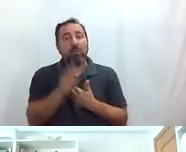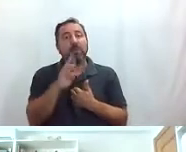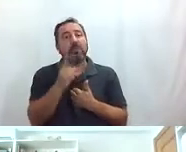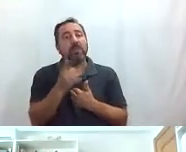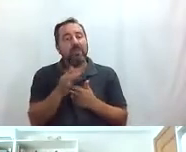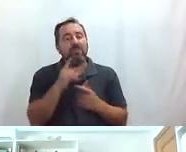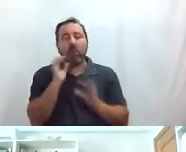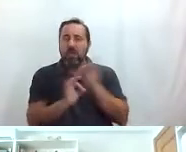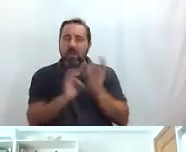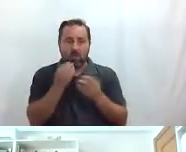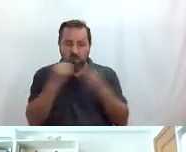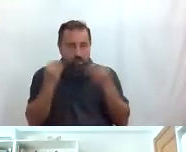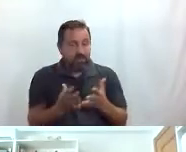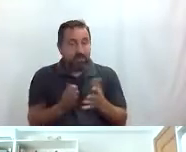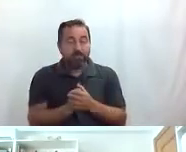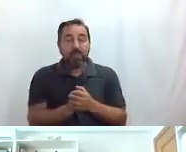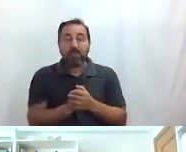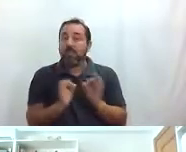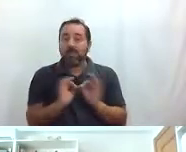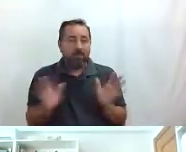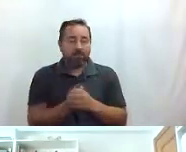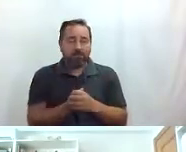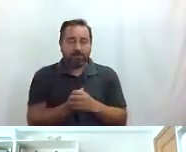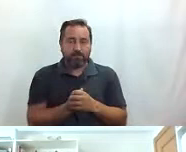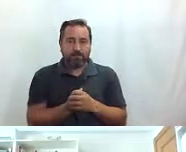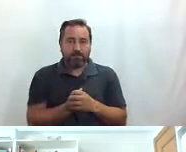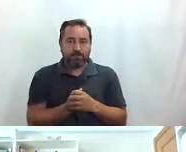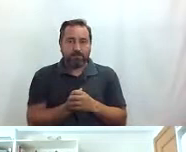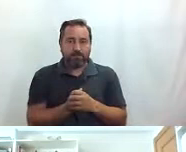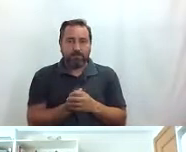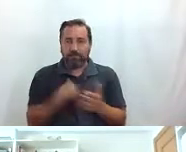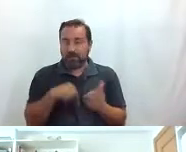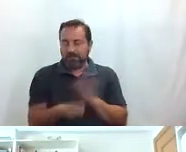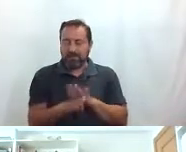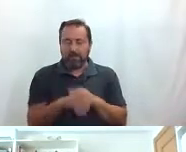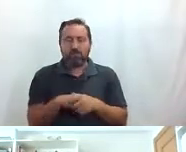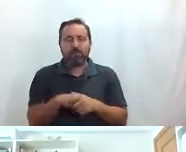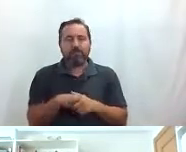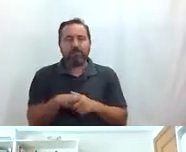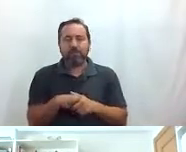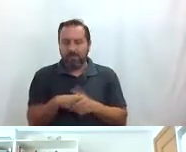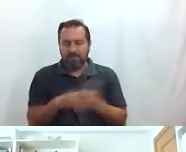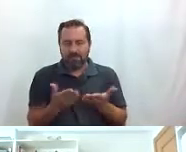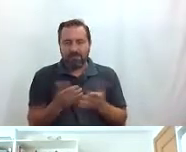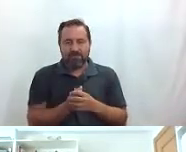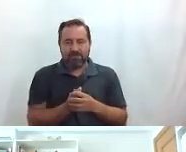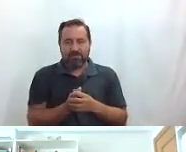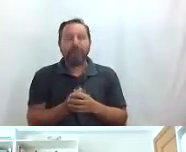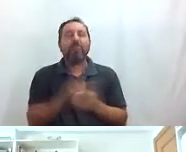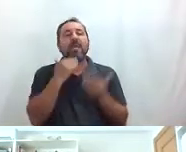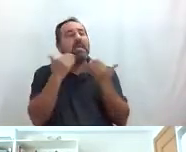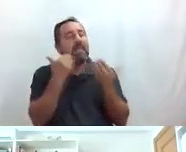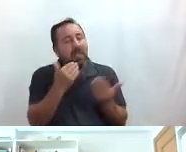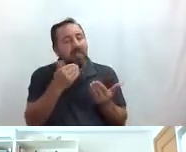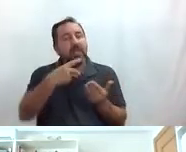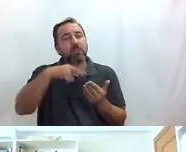fantásticamente y nada que aquí seguiremos pues eso muchas gracias